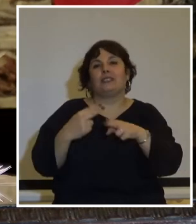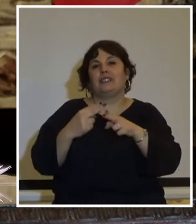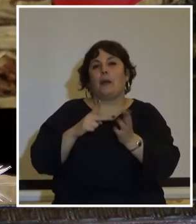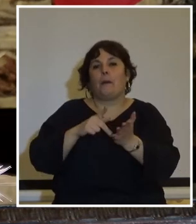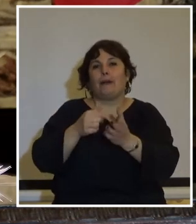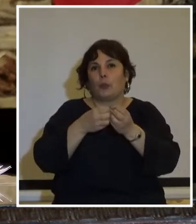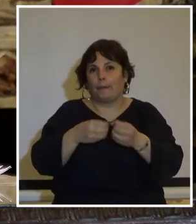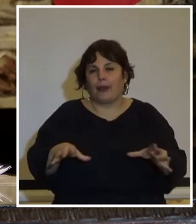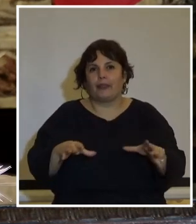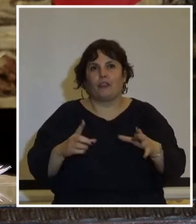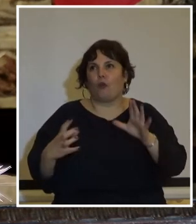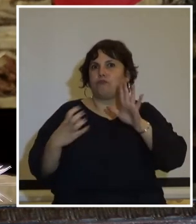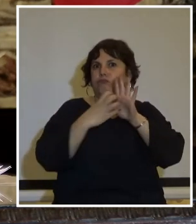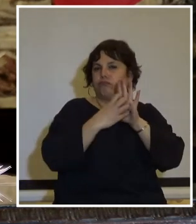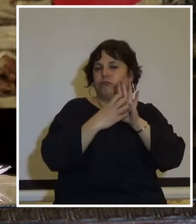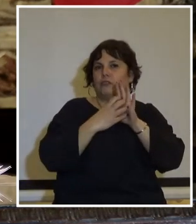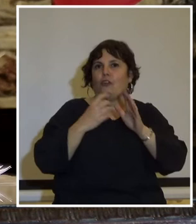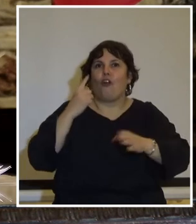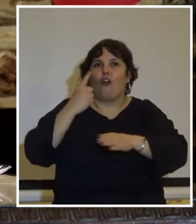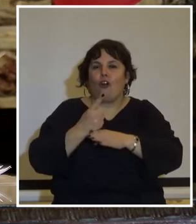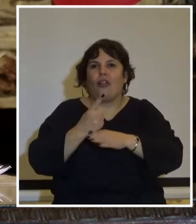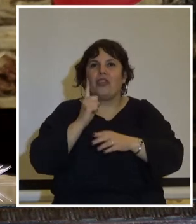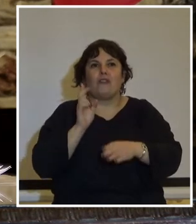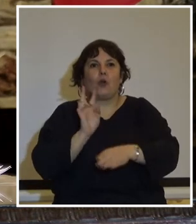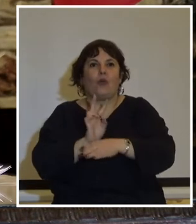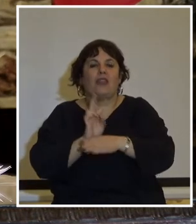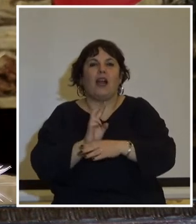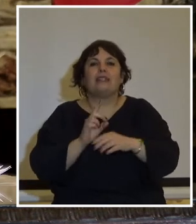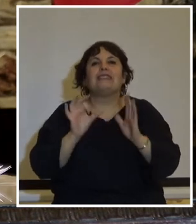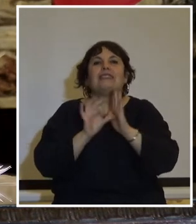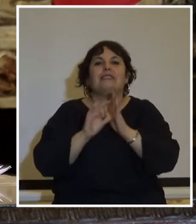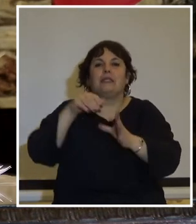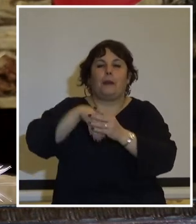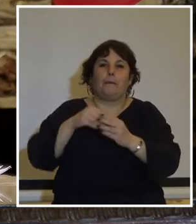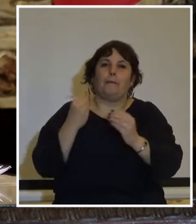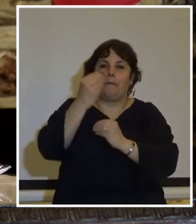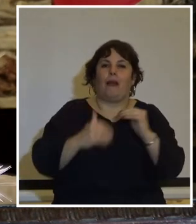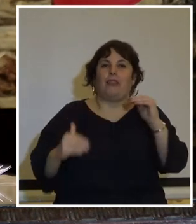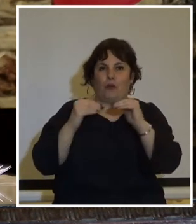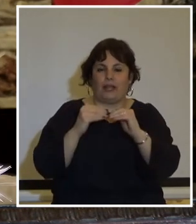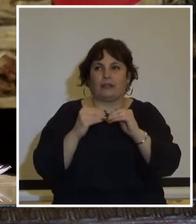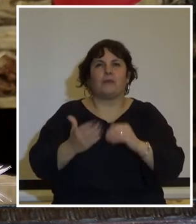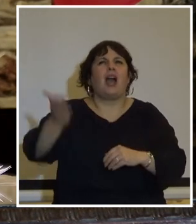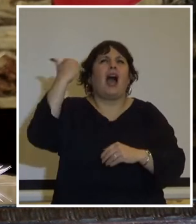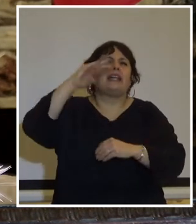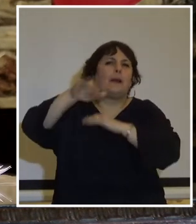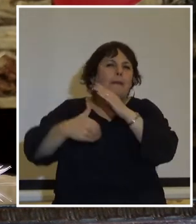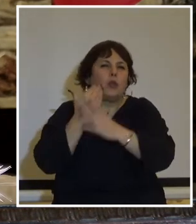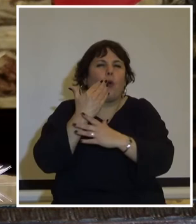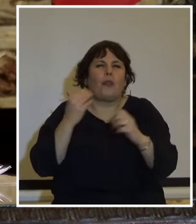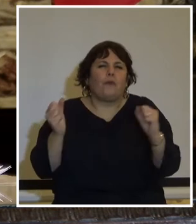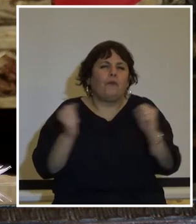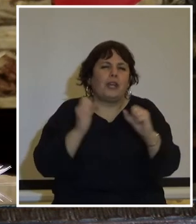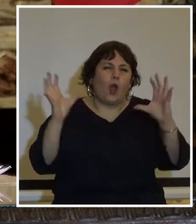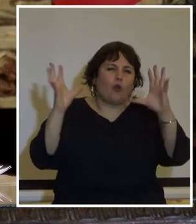emblema del órgano legislativo que debería salvaguardar nuestra democracia en aquella madrugada fría y oscura